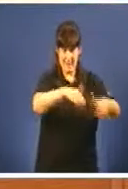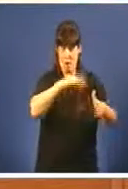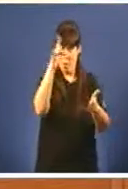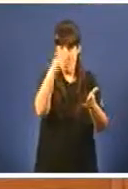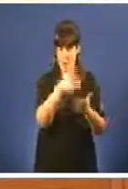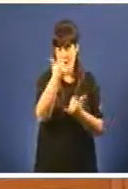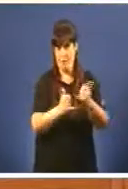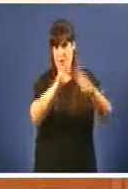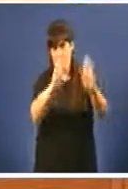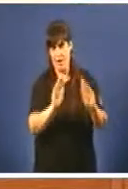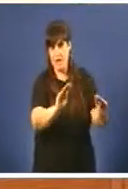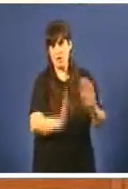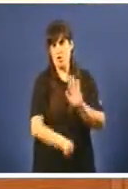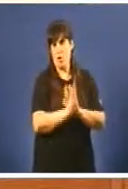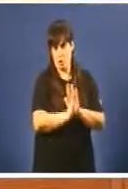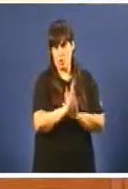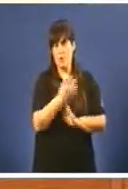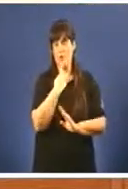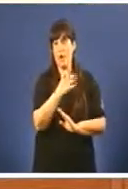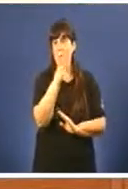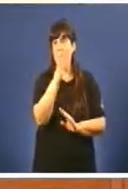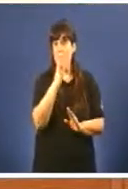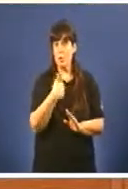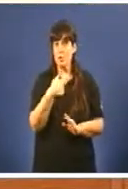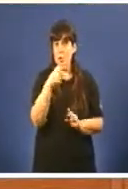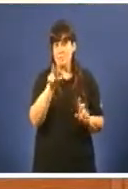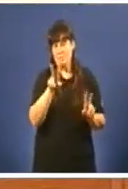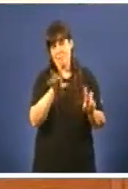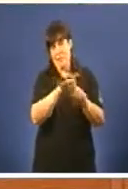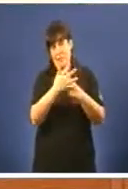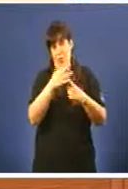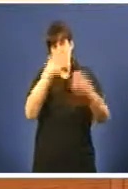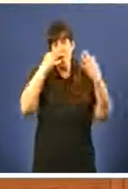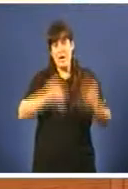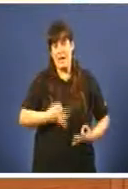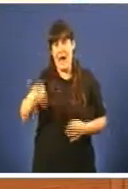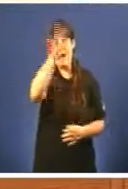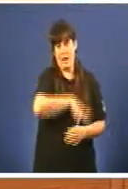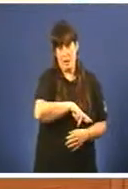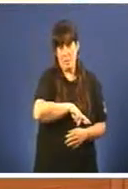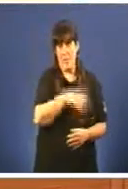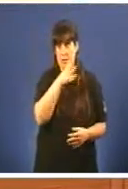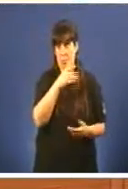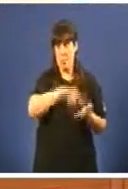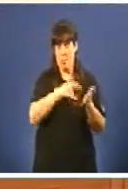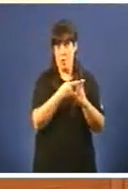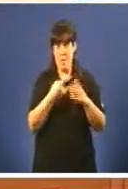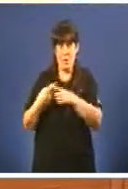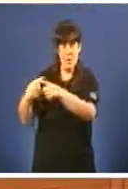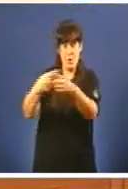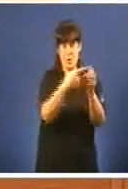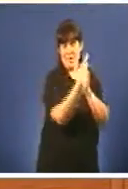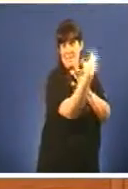vivendas porque teño que repetir o que é unha realidade é que no proxecto de equidistribución xa lle digo, non había